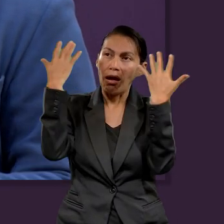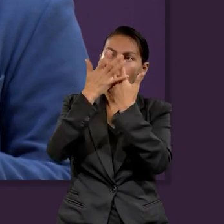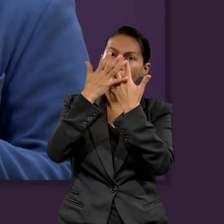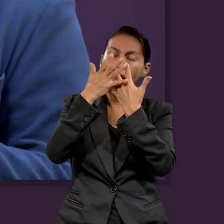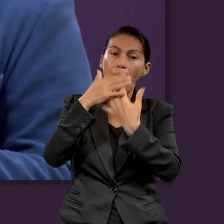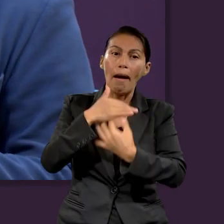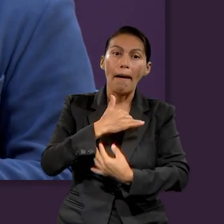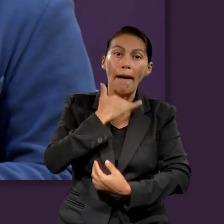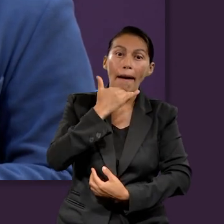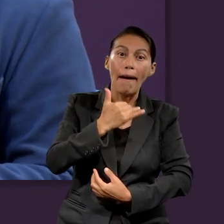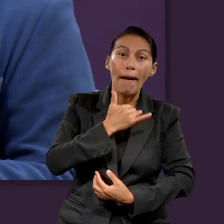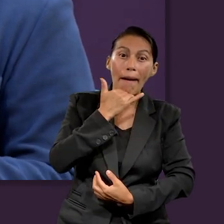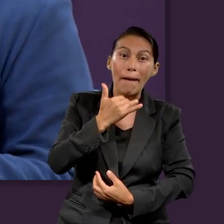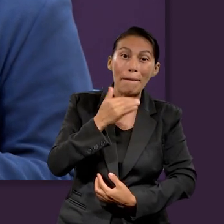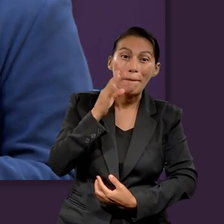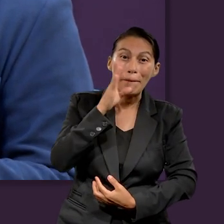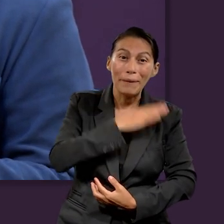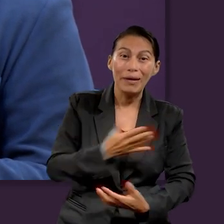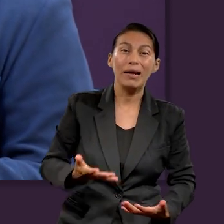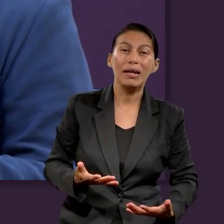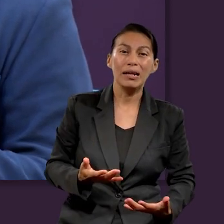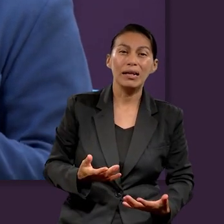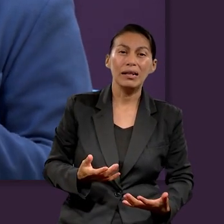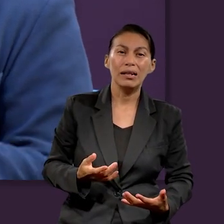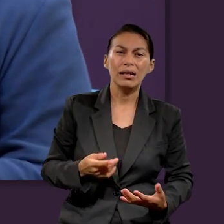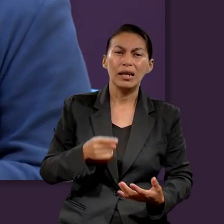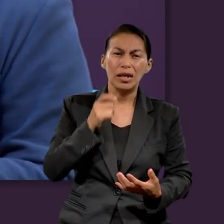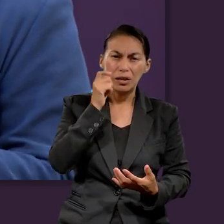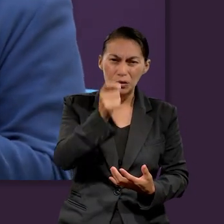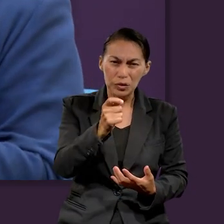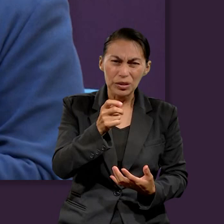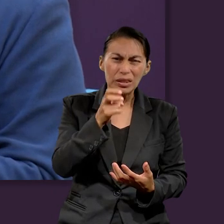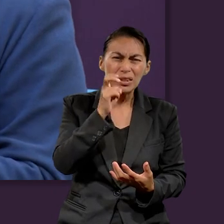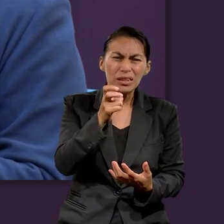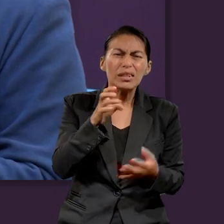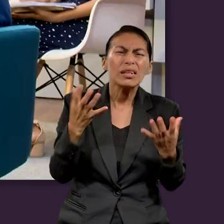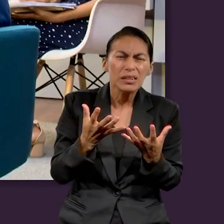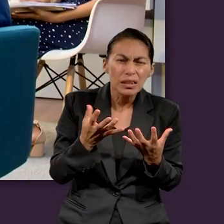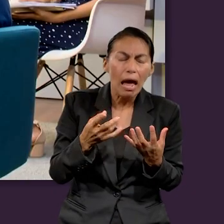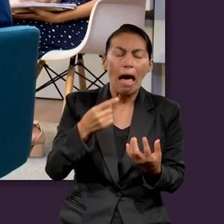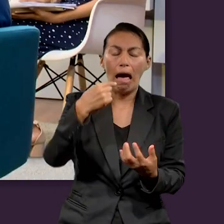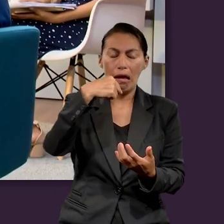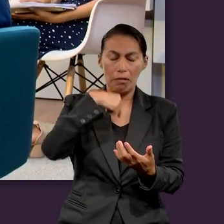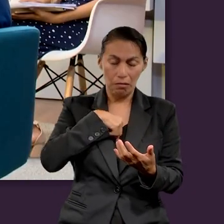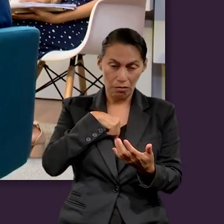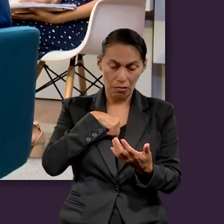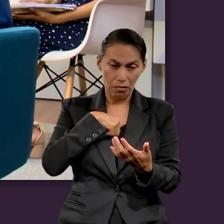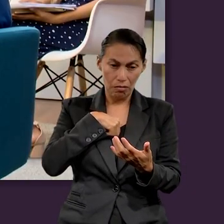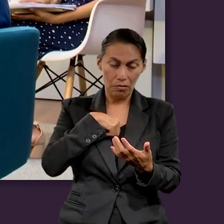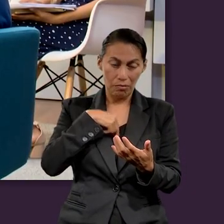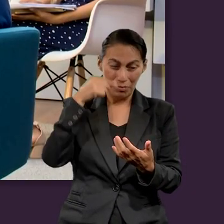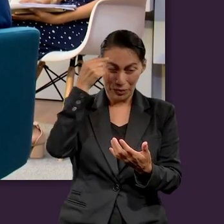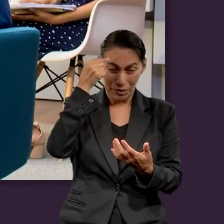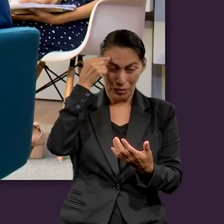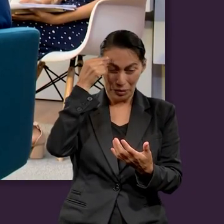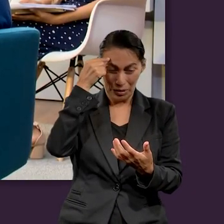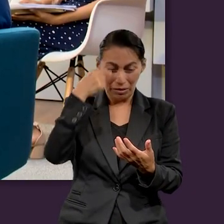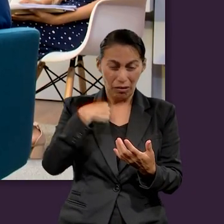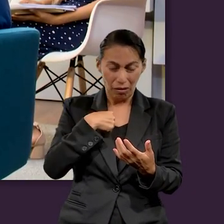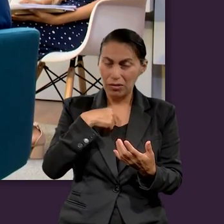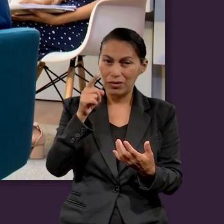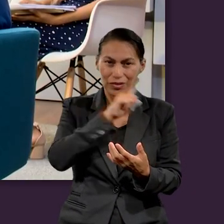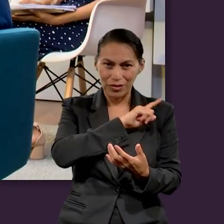Y eso es un punto importante que es de recalcar, analizar lo que estamos haciendo, no a través de nuestro propio pensar,